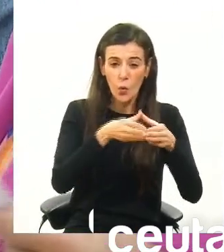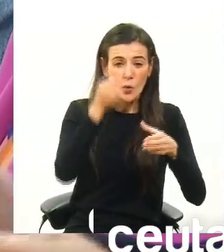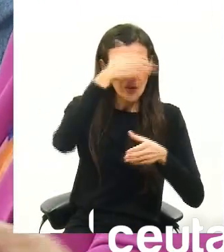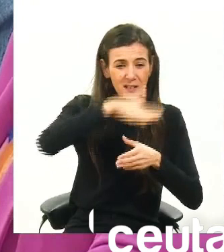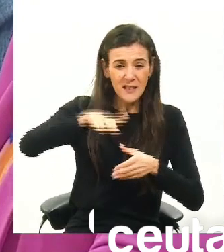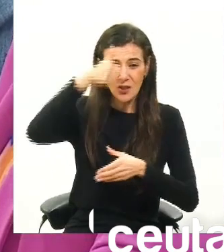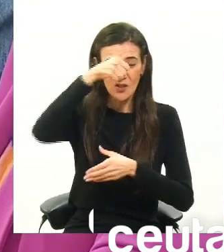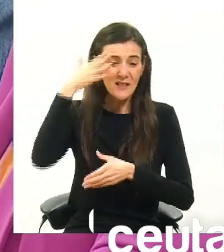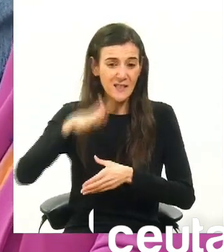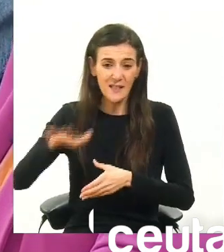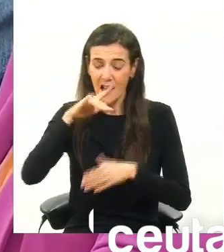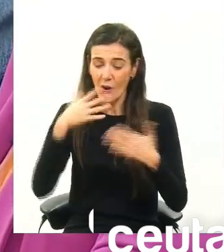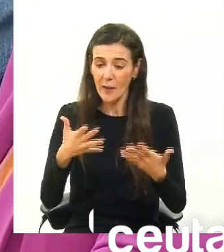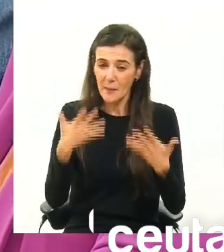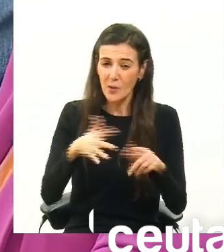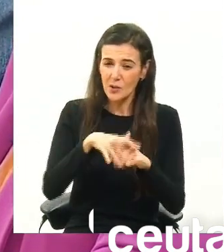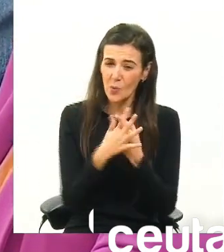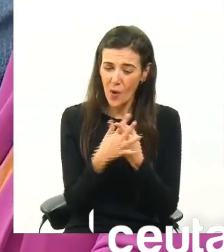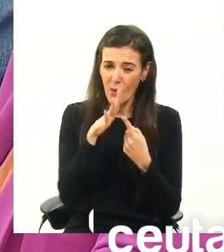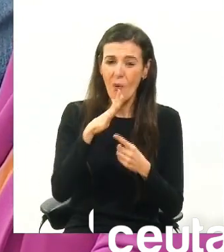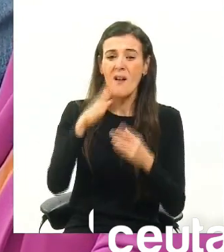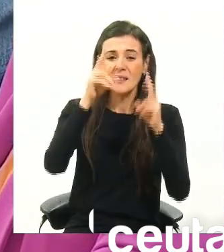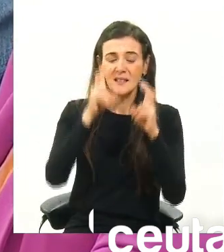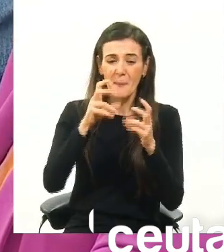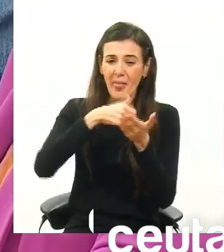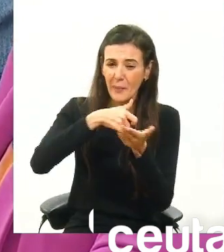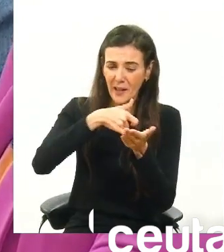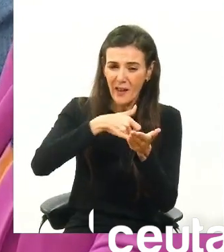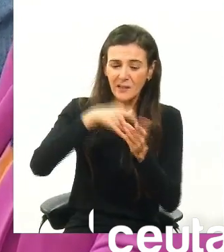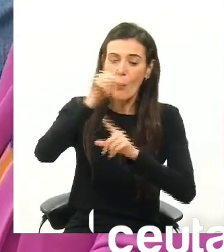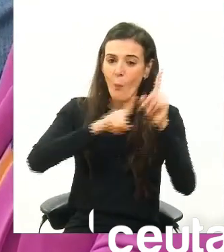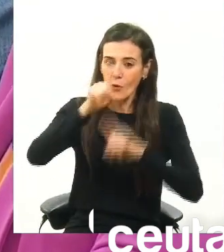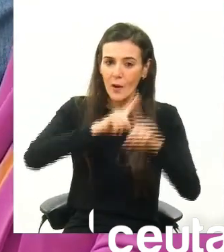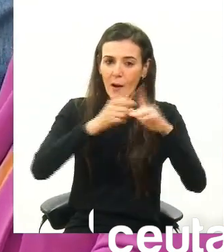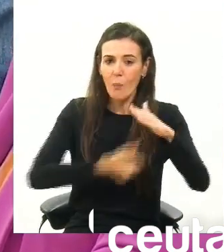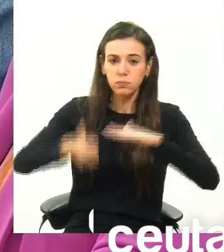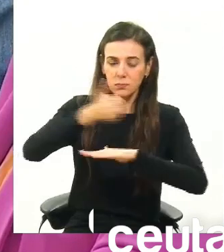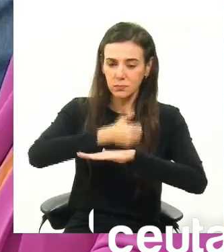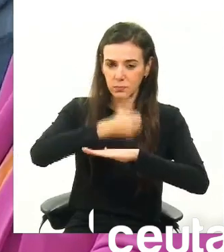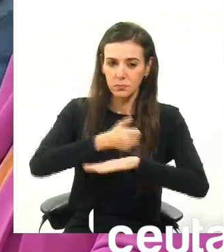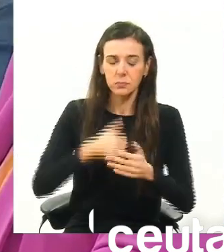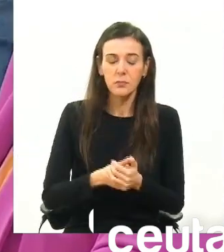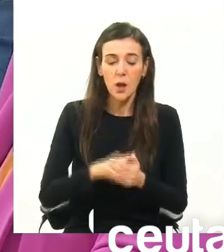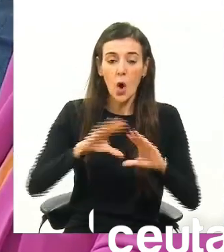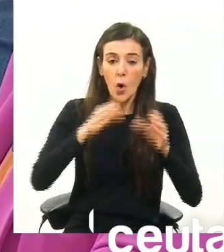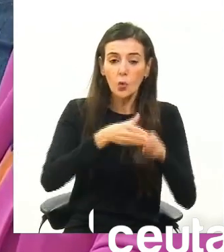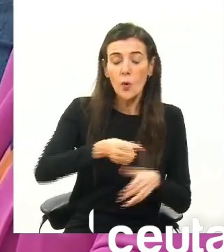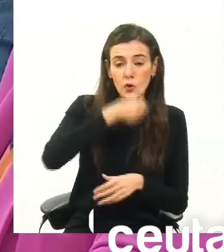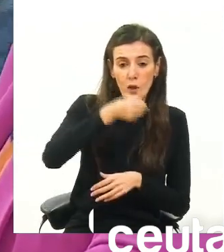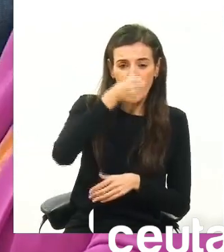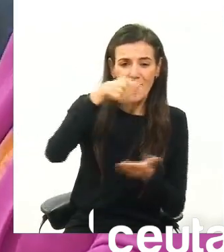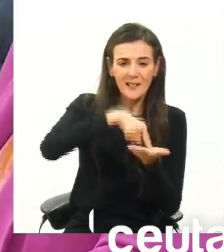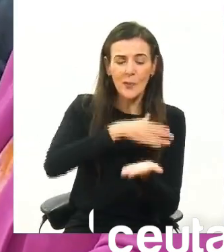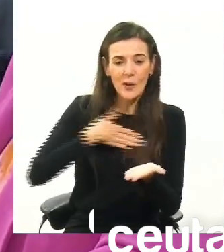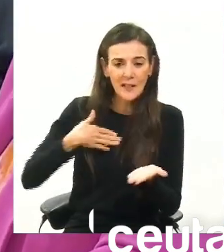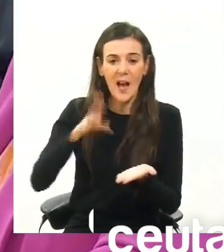niños y niñas que se encuentran en una grave situación de vulnerabilidad. Los socialistas apostamos por